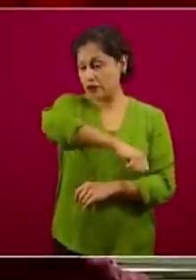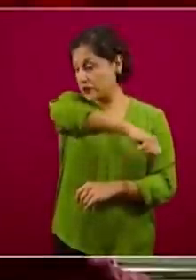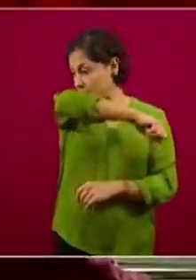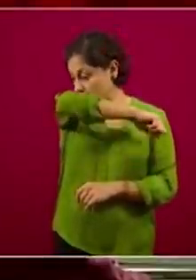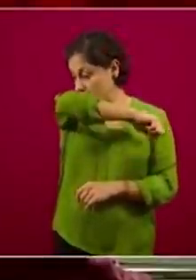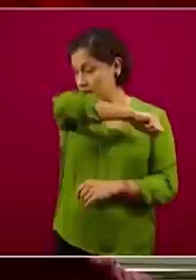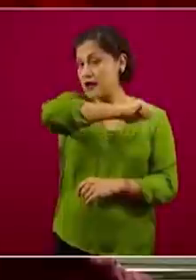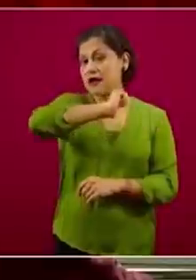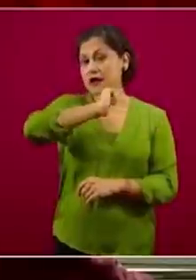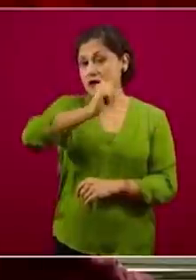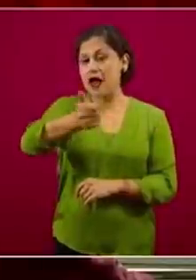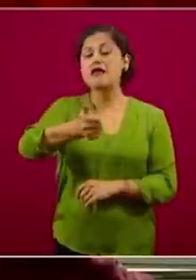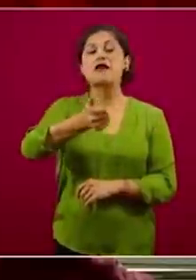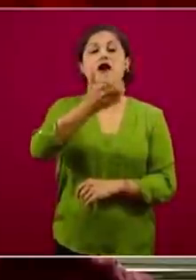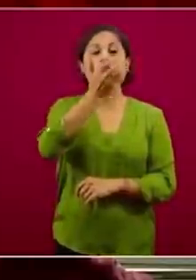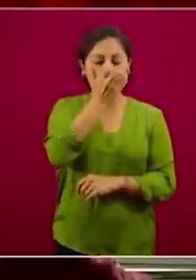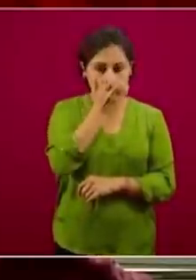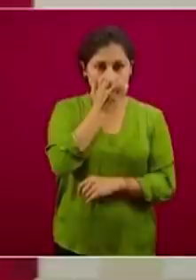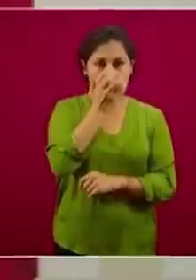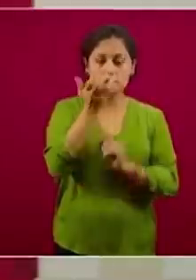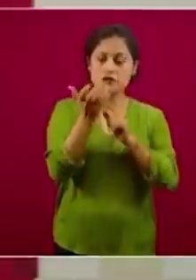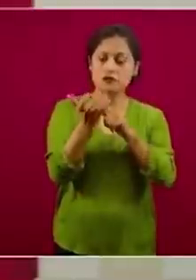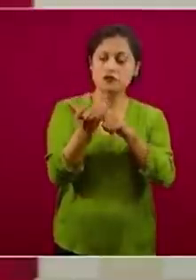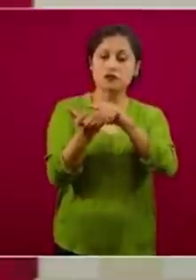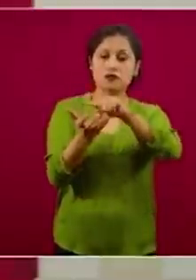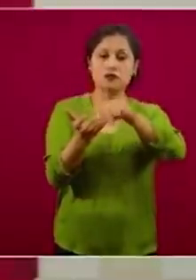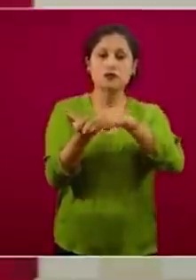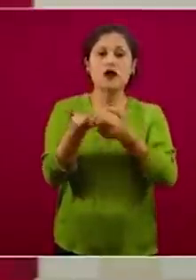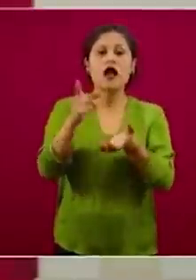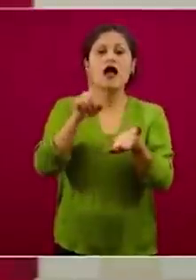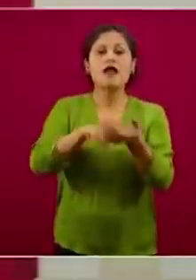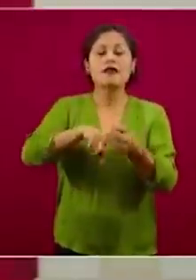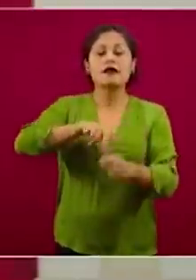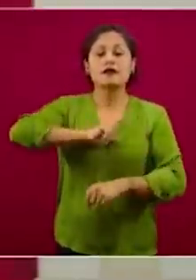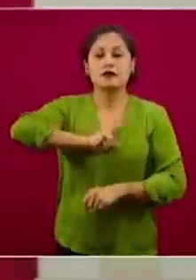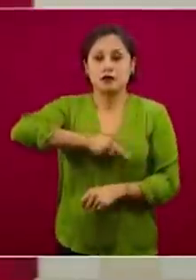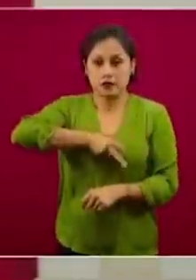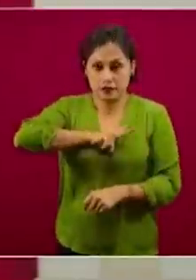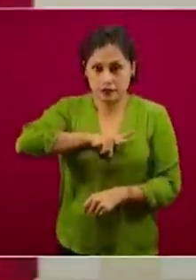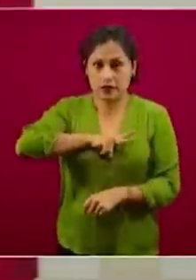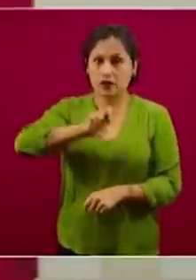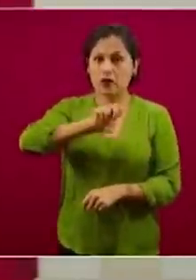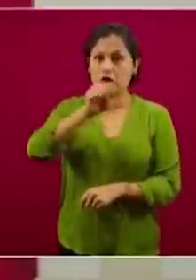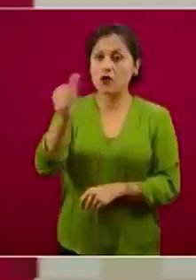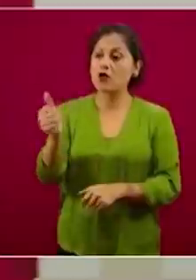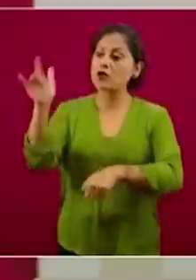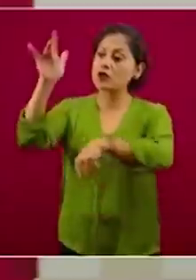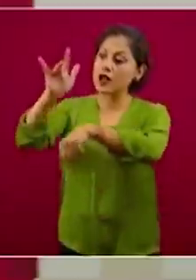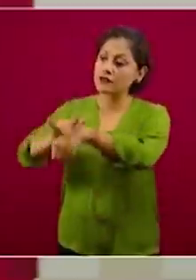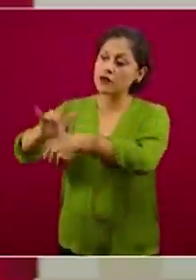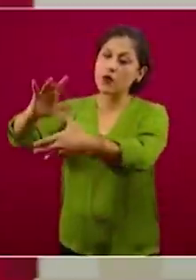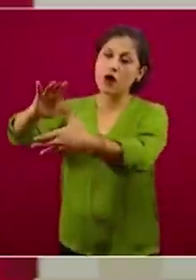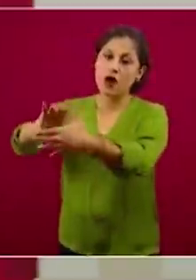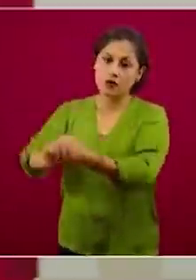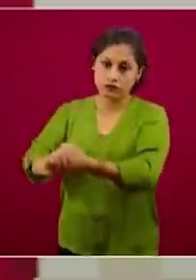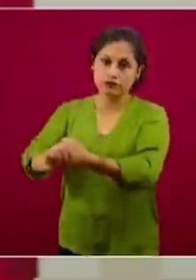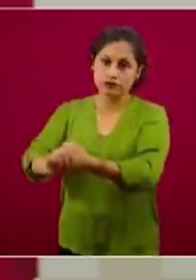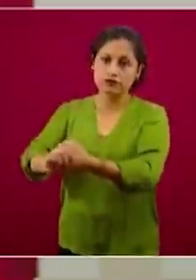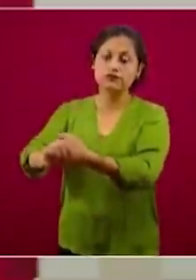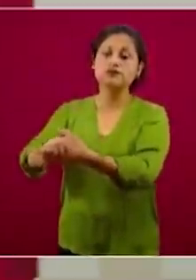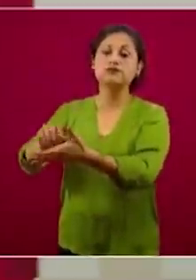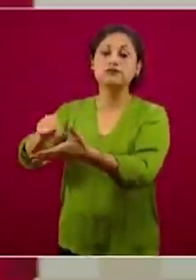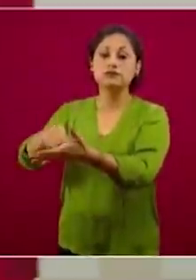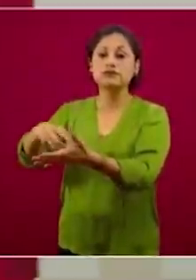el ángulo del codo, esta mano se queda contaminada con los virus y si se la damos a otra persona, esa persona se lleva los virus a la mano